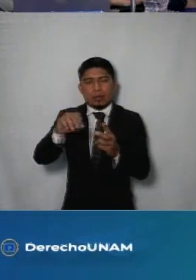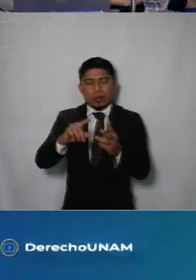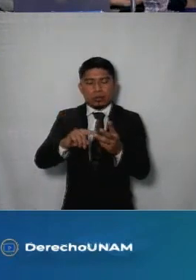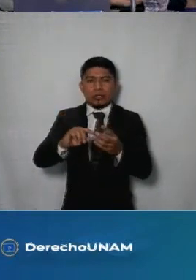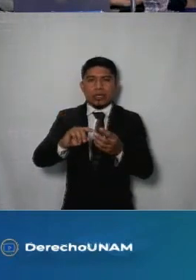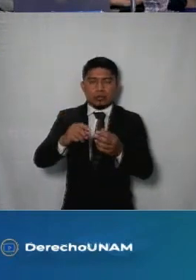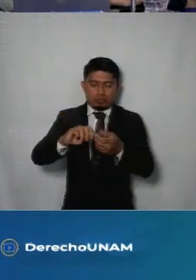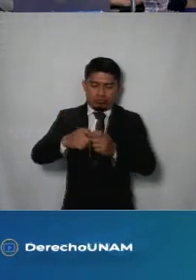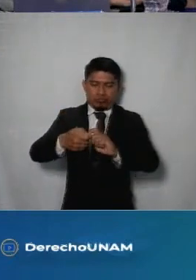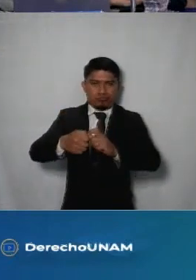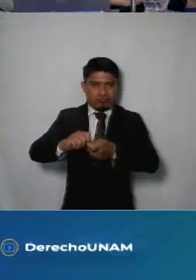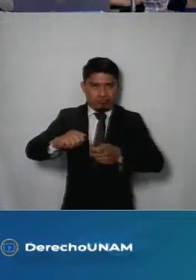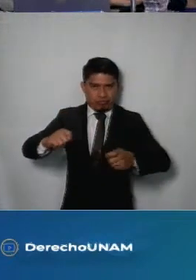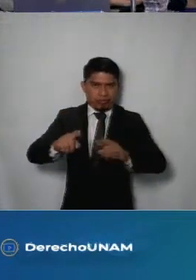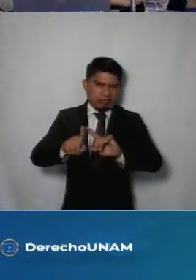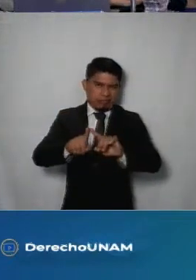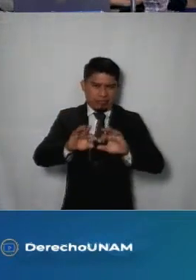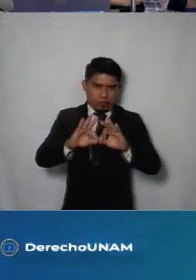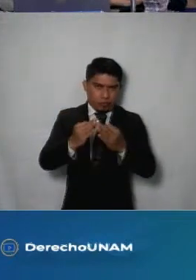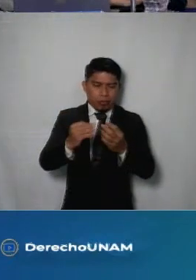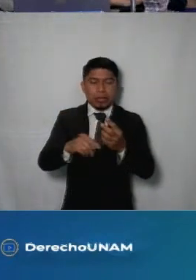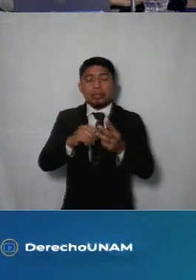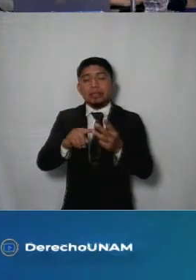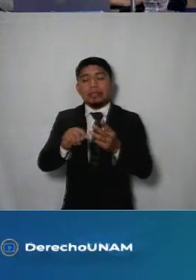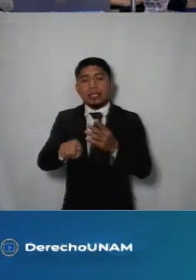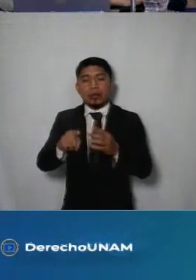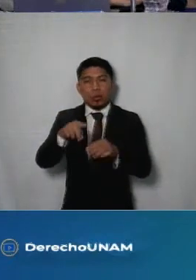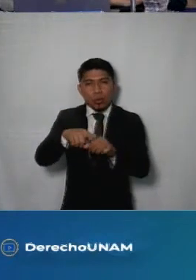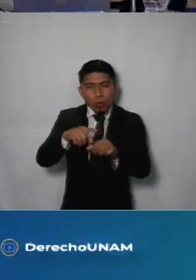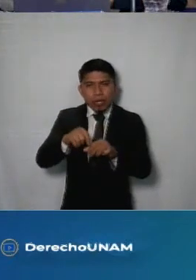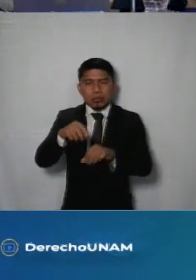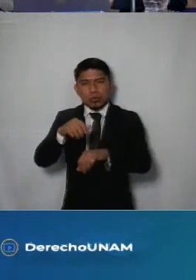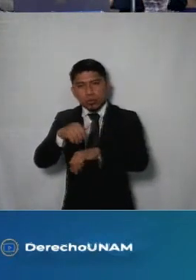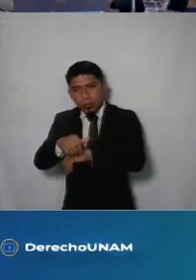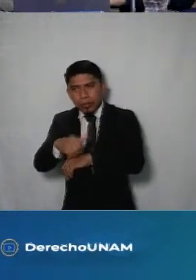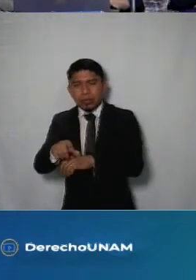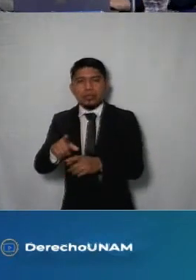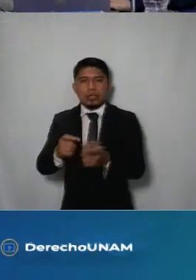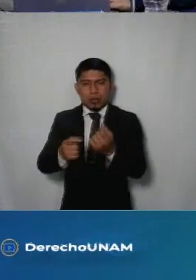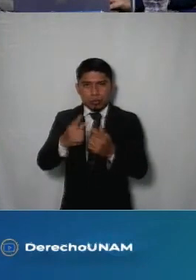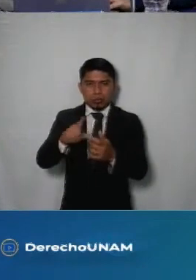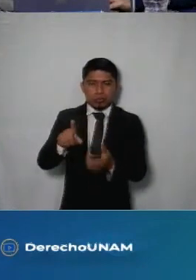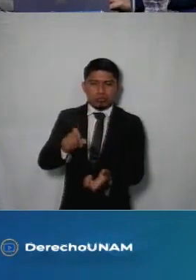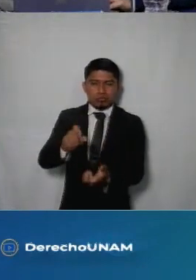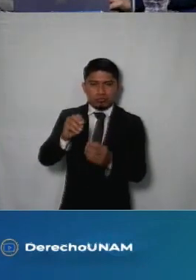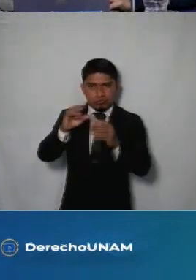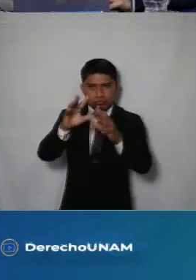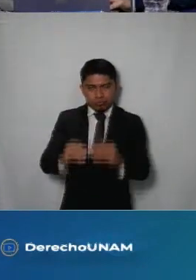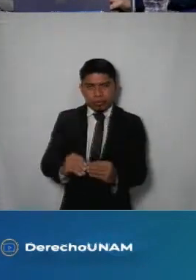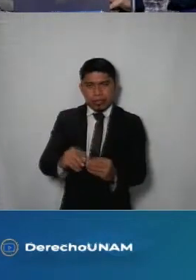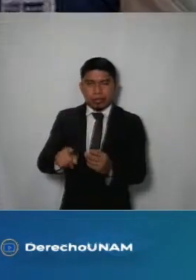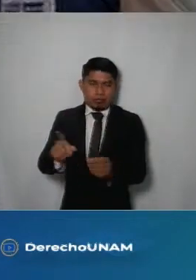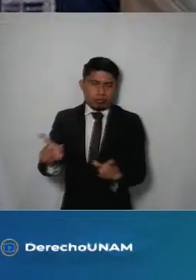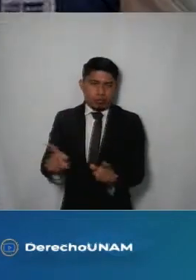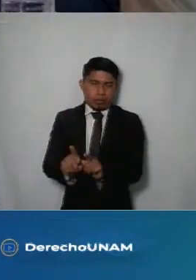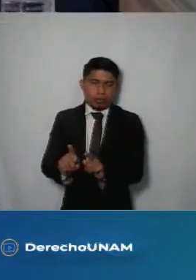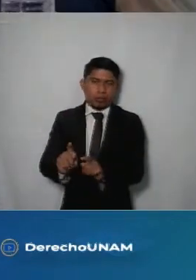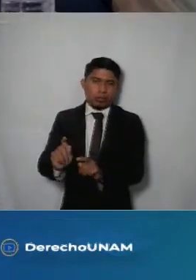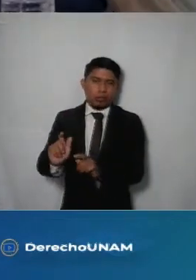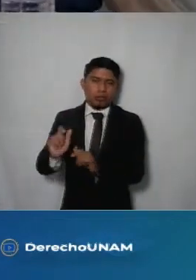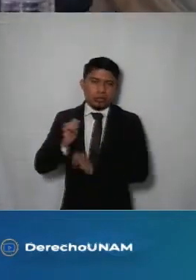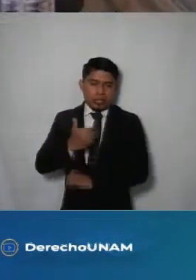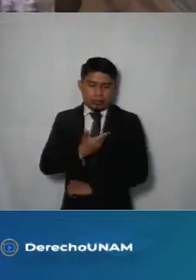nudos y amarres de transportes de colores y números de extintores por mencionar algunos sería cuanto presidente gracias